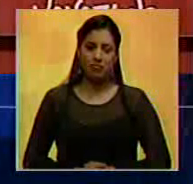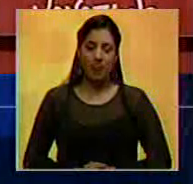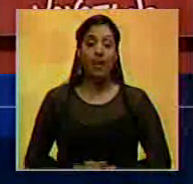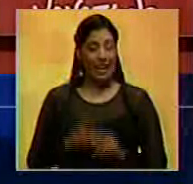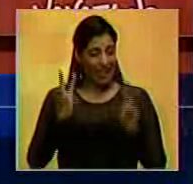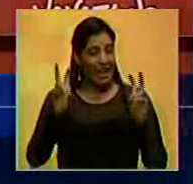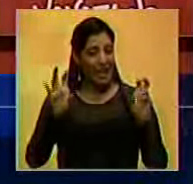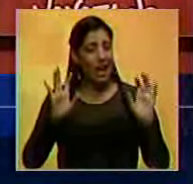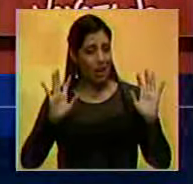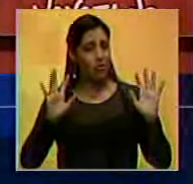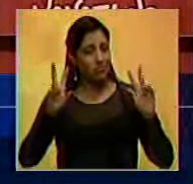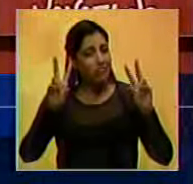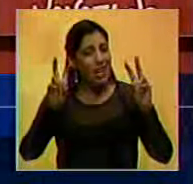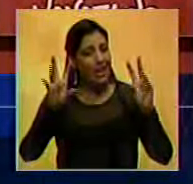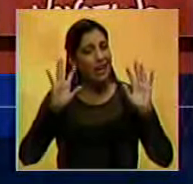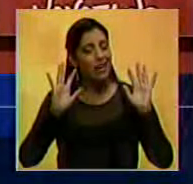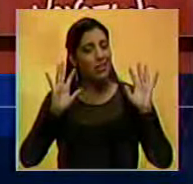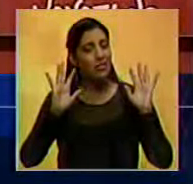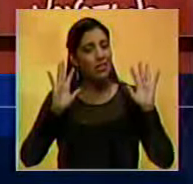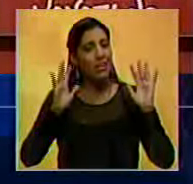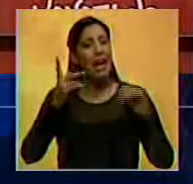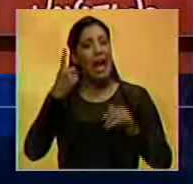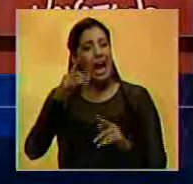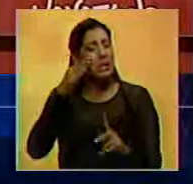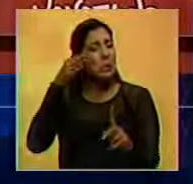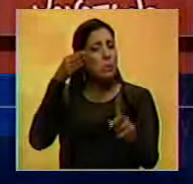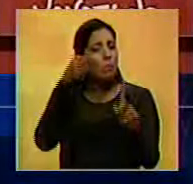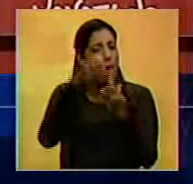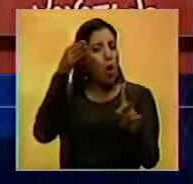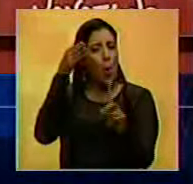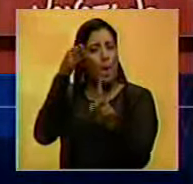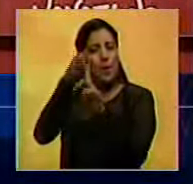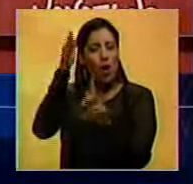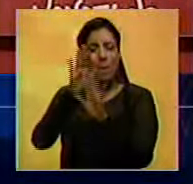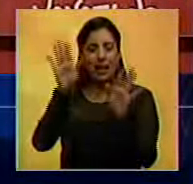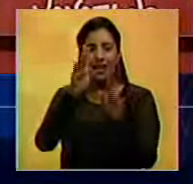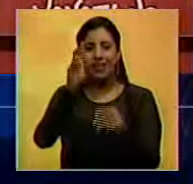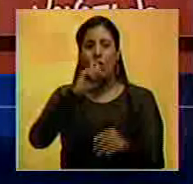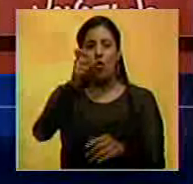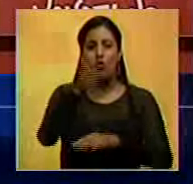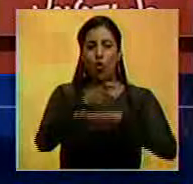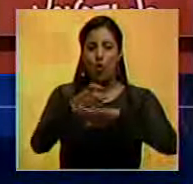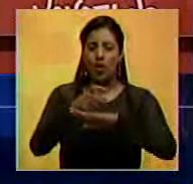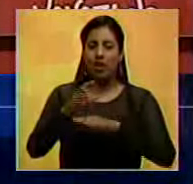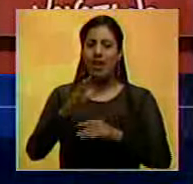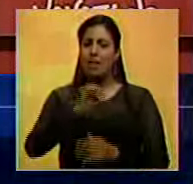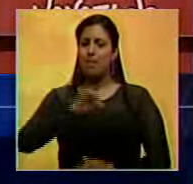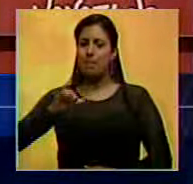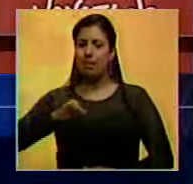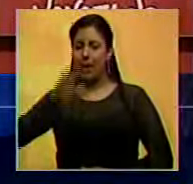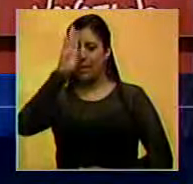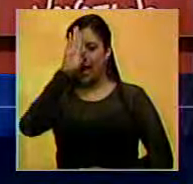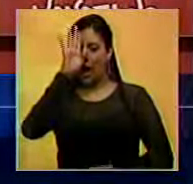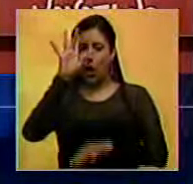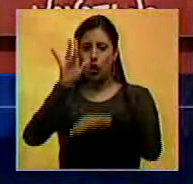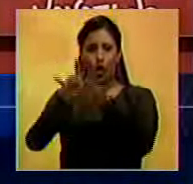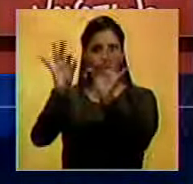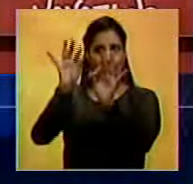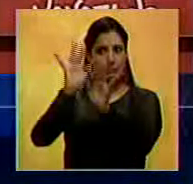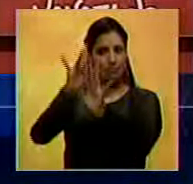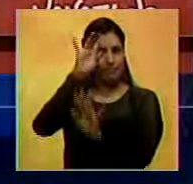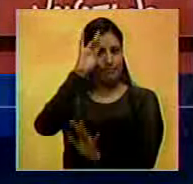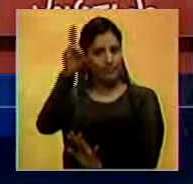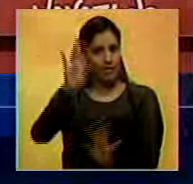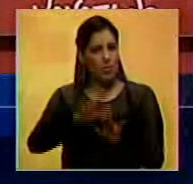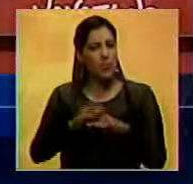Es raro, muy raro, que sólo hayan ido a atacar a esos bancos. Y la banca privada, ni con el pétalo de una